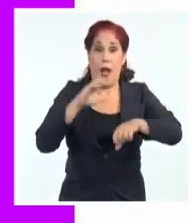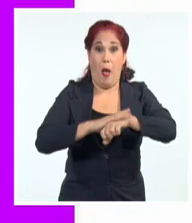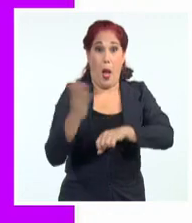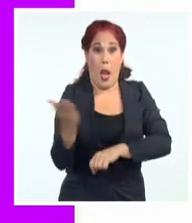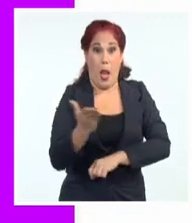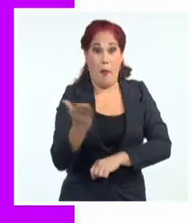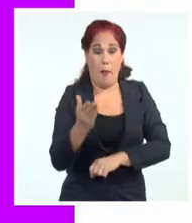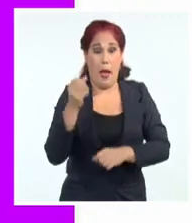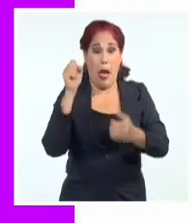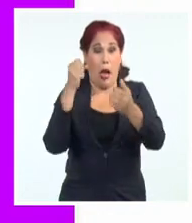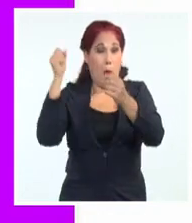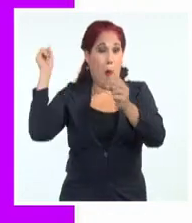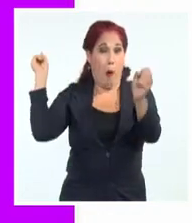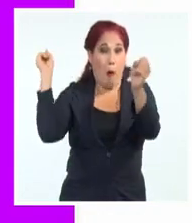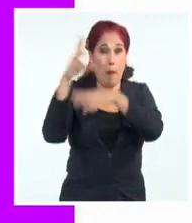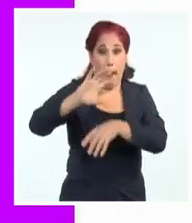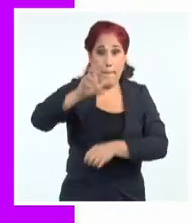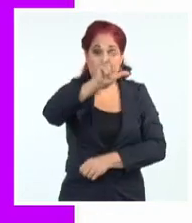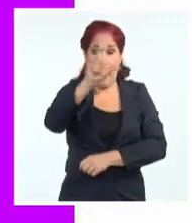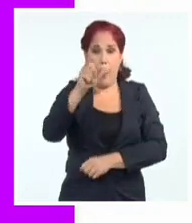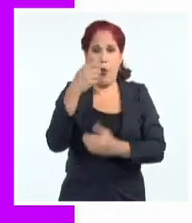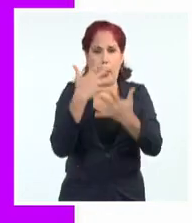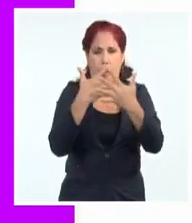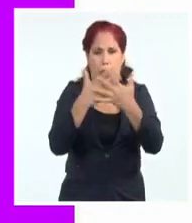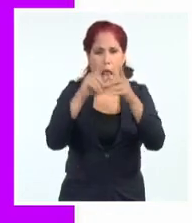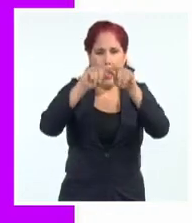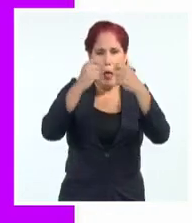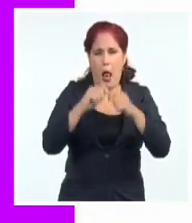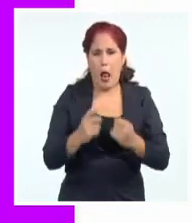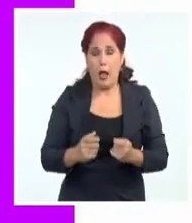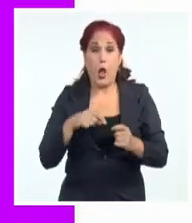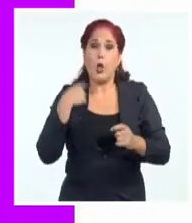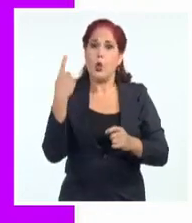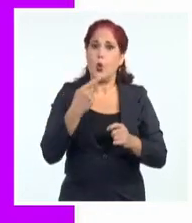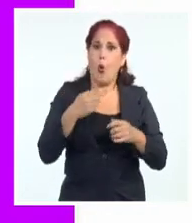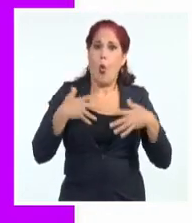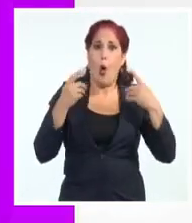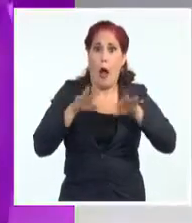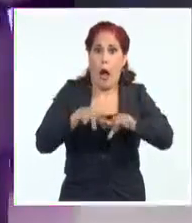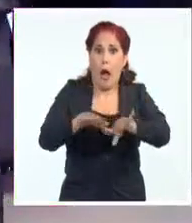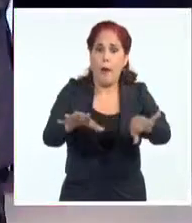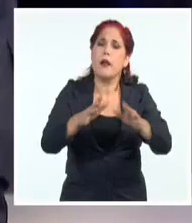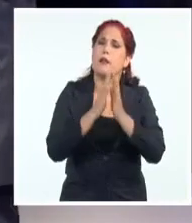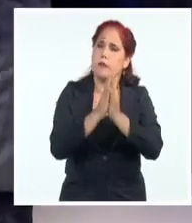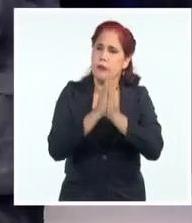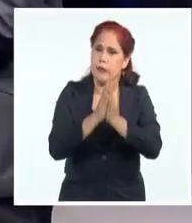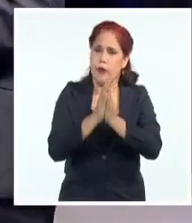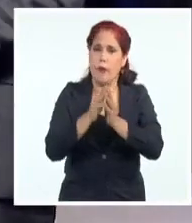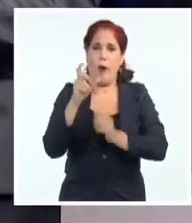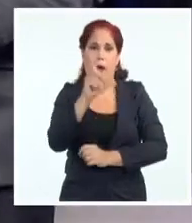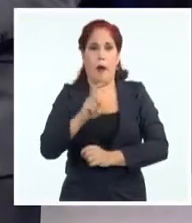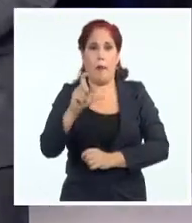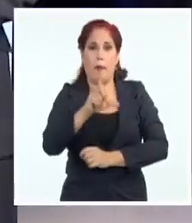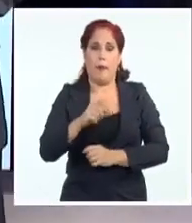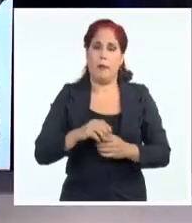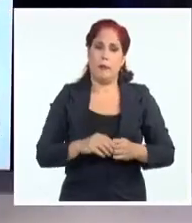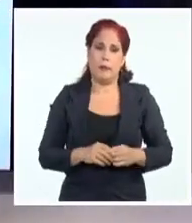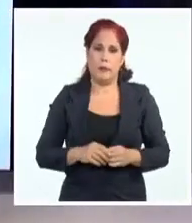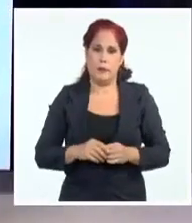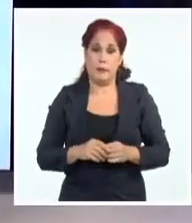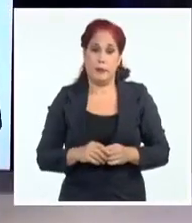rompieron los cristales del banco de previsora. Todos a las calles, mi Camagüey, dice este llamamiento de Román